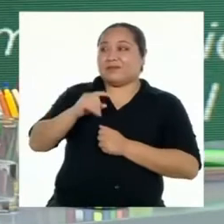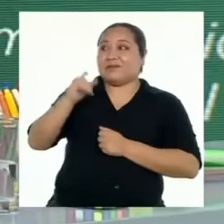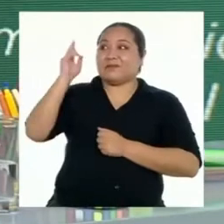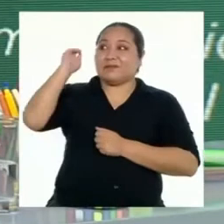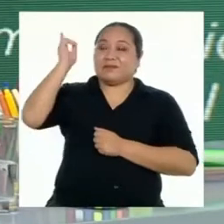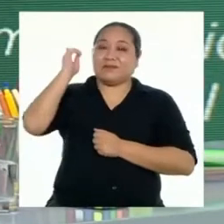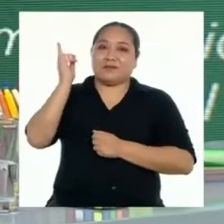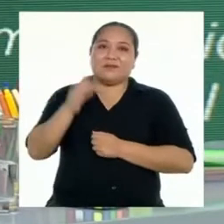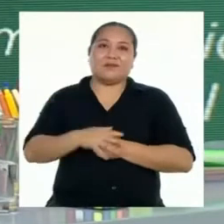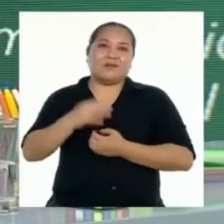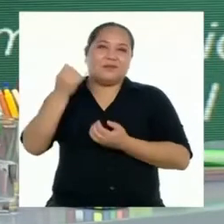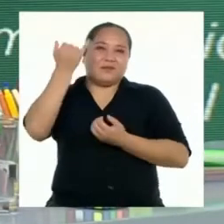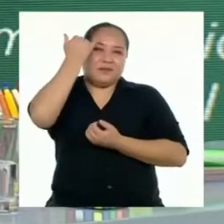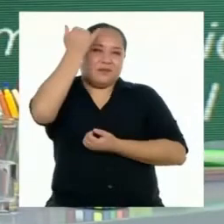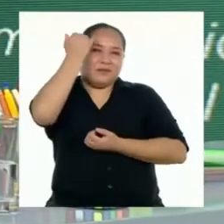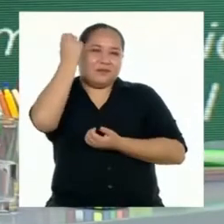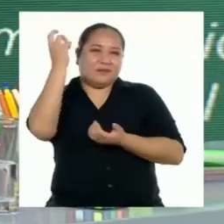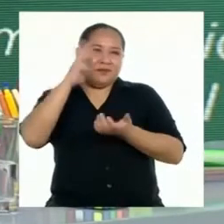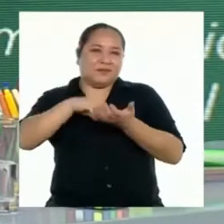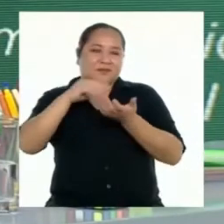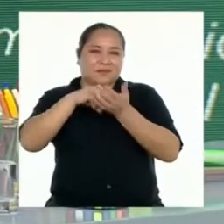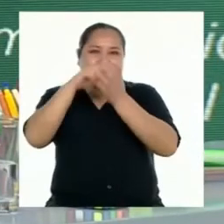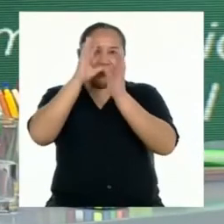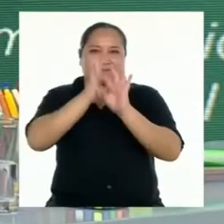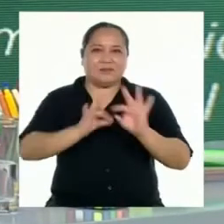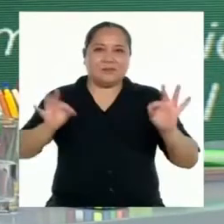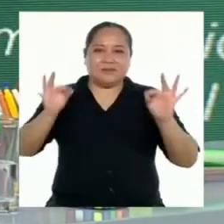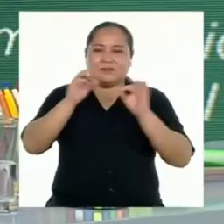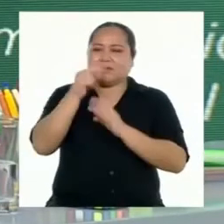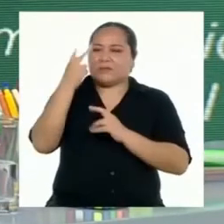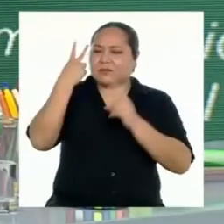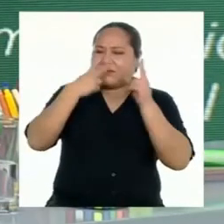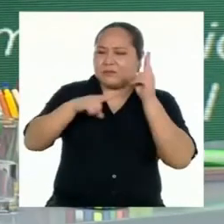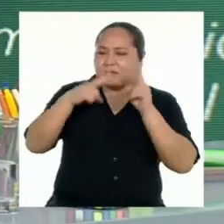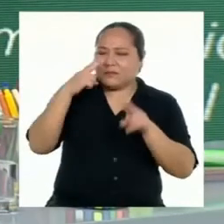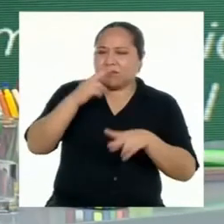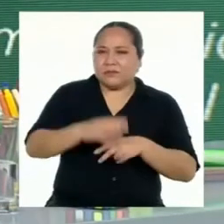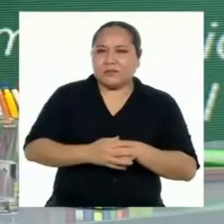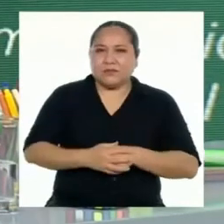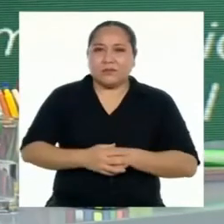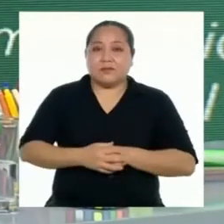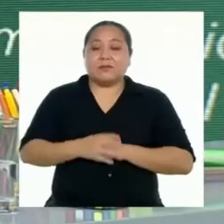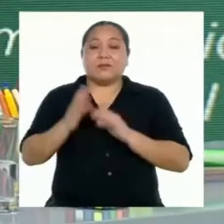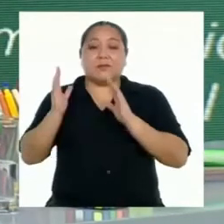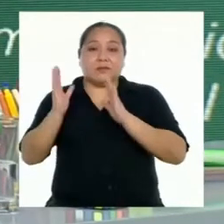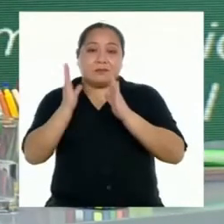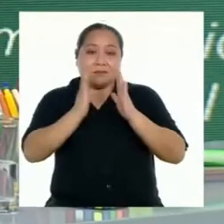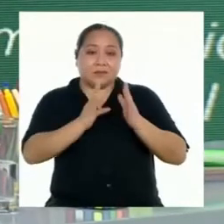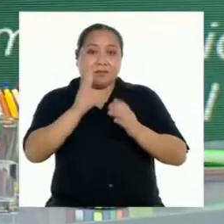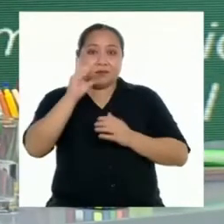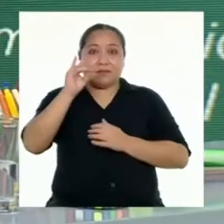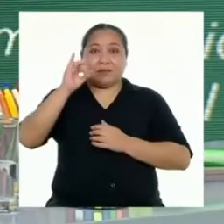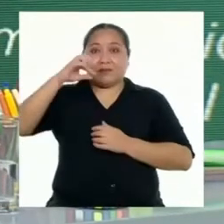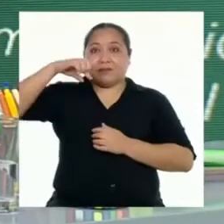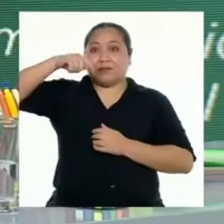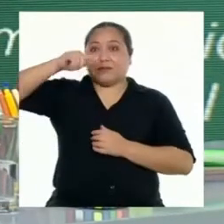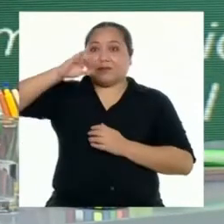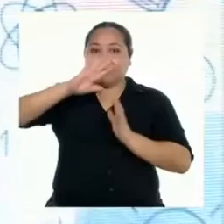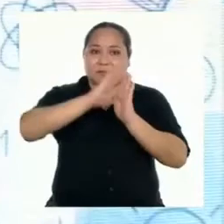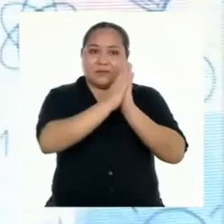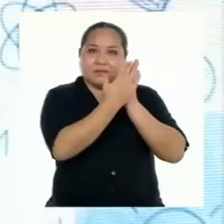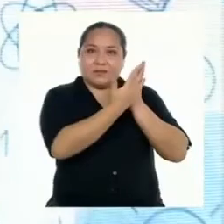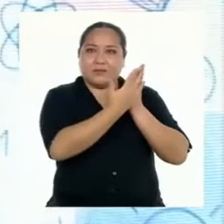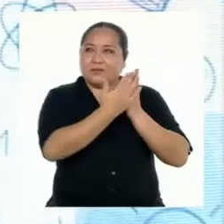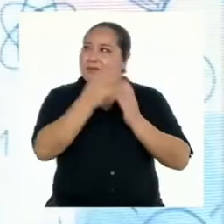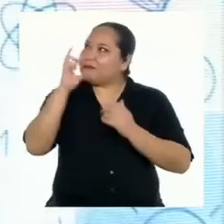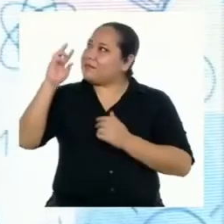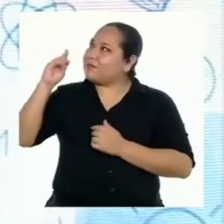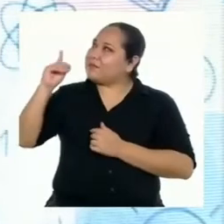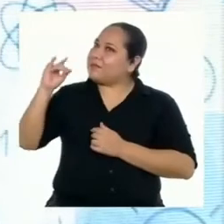las ideas más importantes que debemos tener en cuenta para la elaboración de nuestro díptico. ¿Rodrigo?